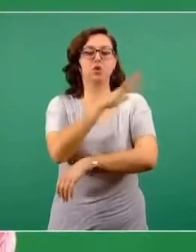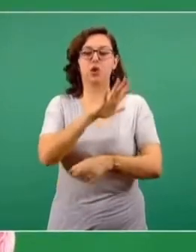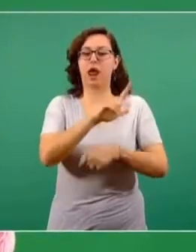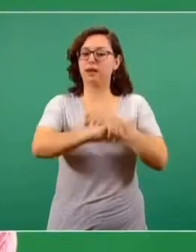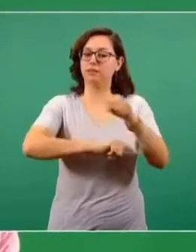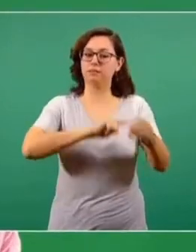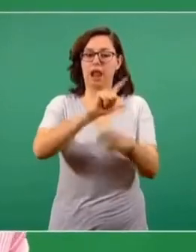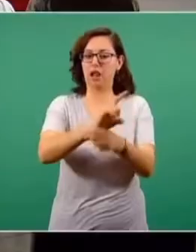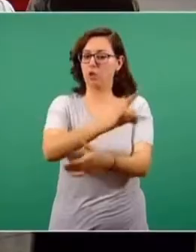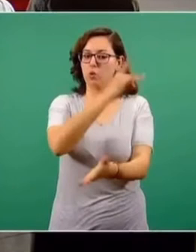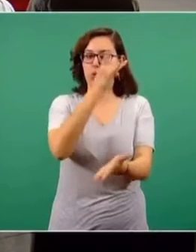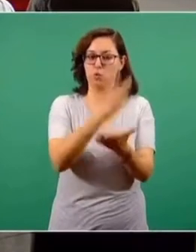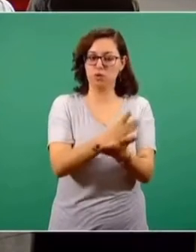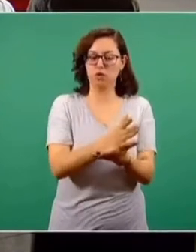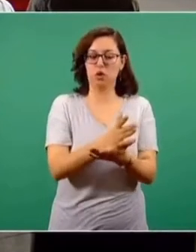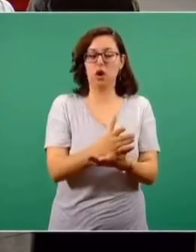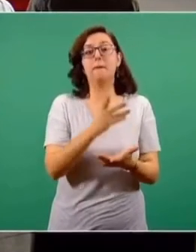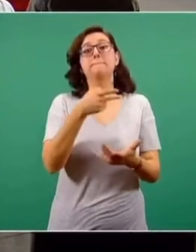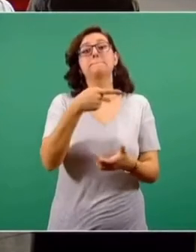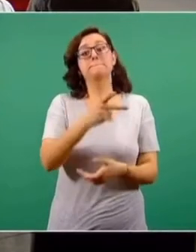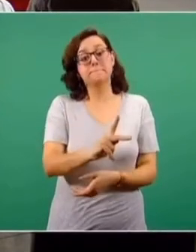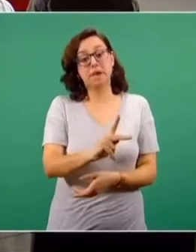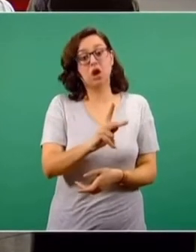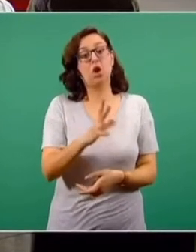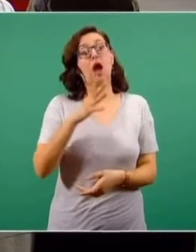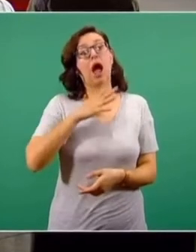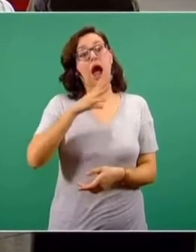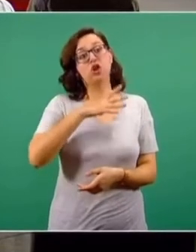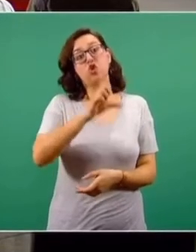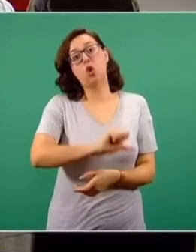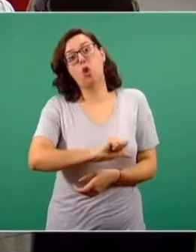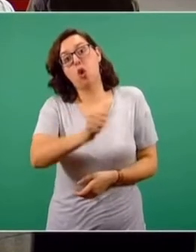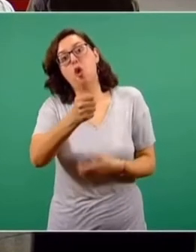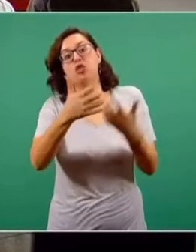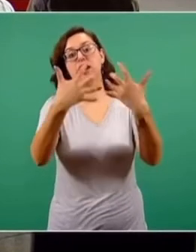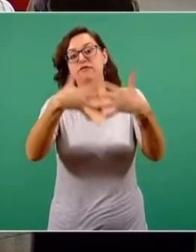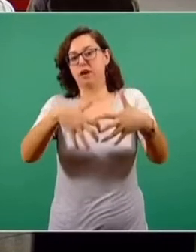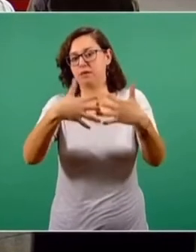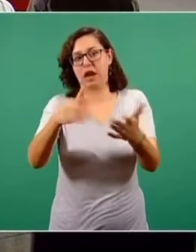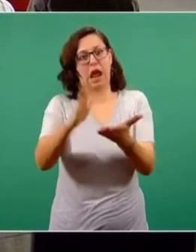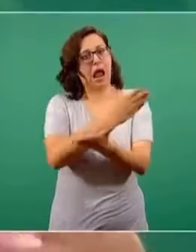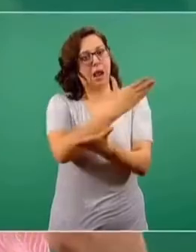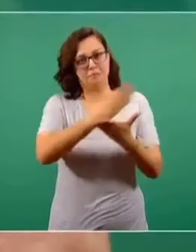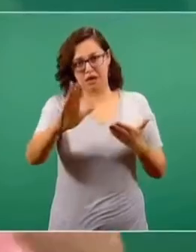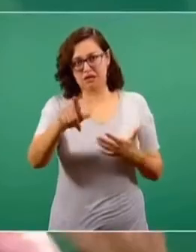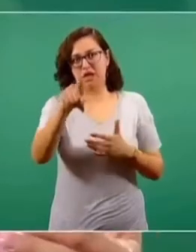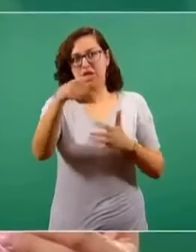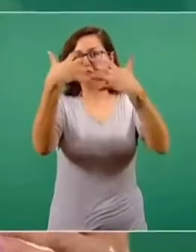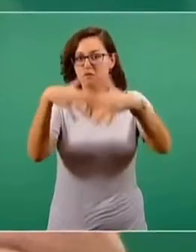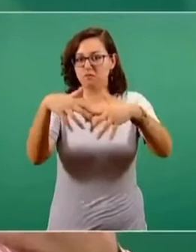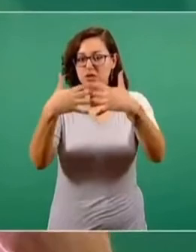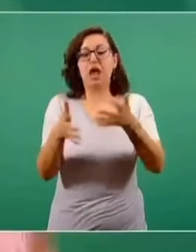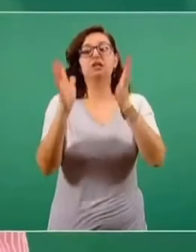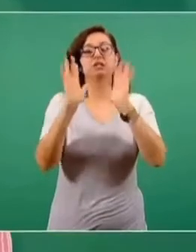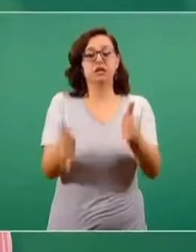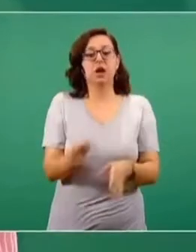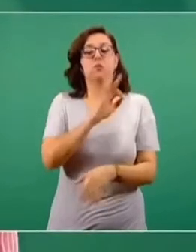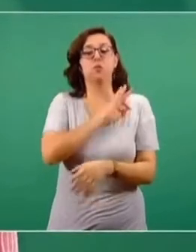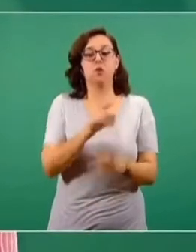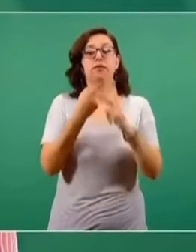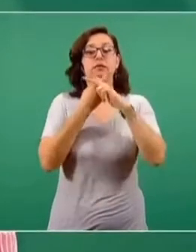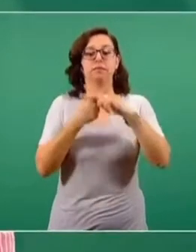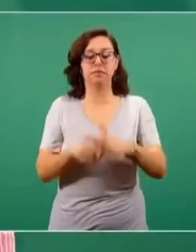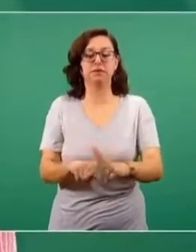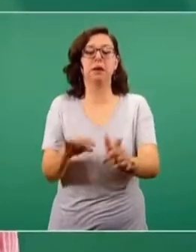ámbito veterinario y que en una planta independiente ahora está lista para producir la vacuna